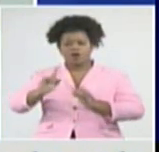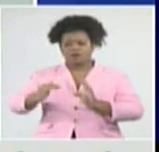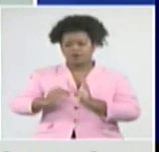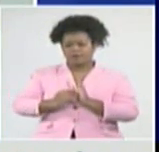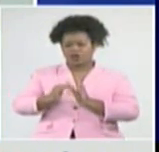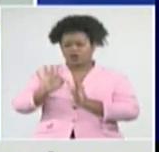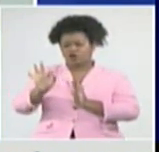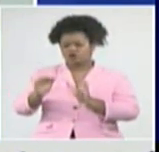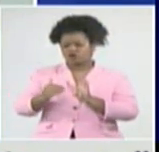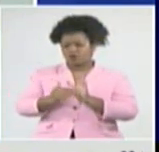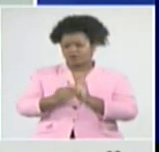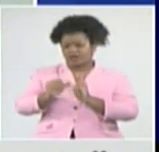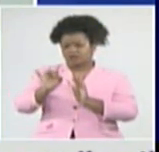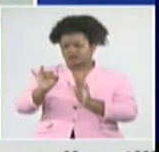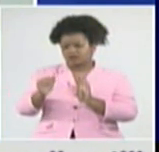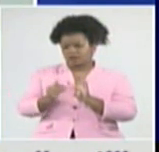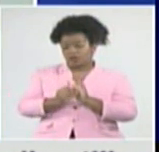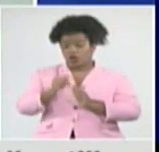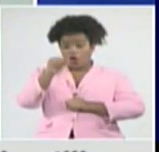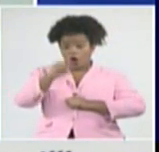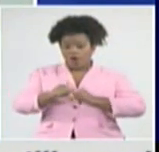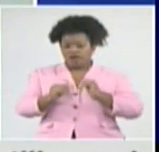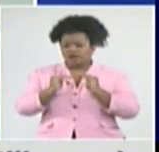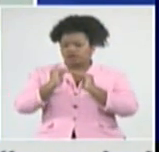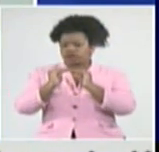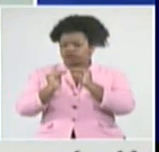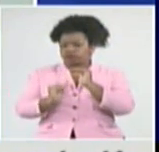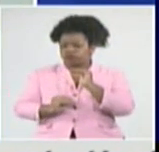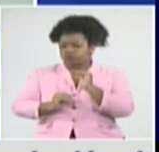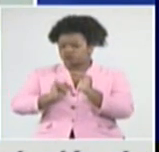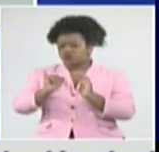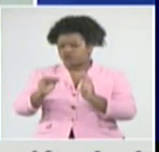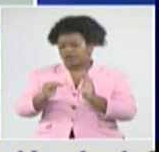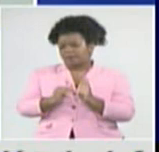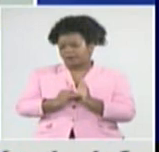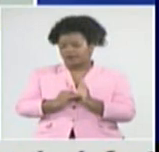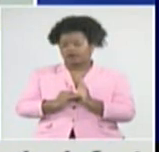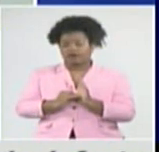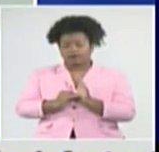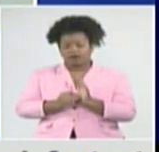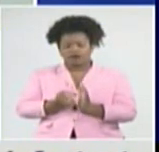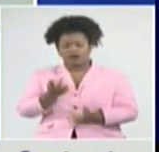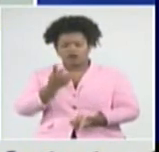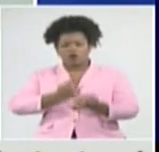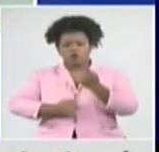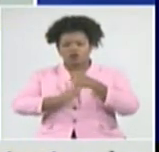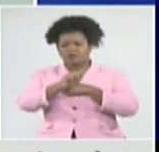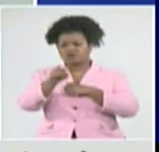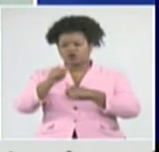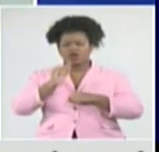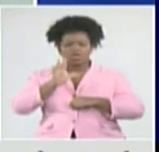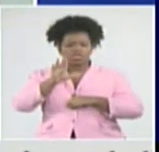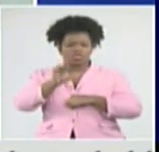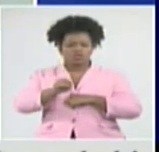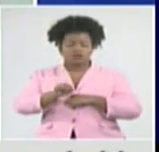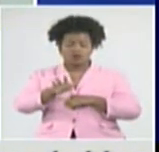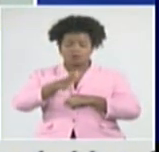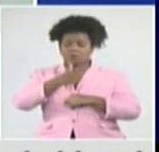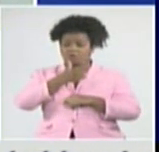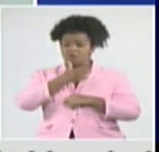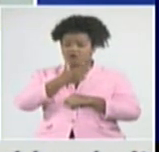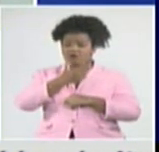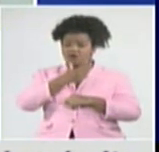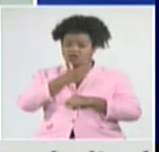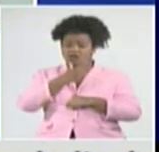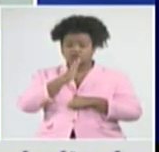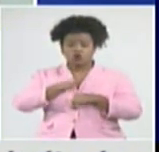6.000. Y realmente algunas personas lo han asociado con que no hay